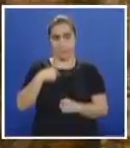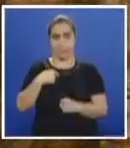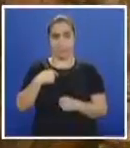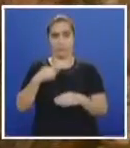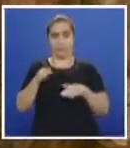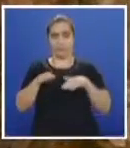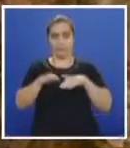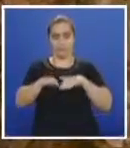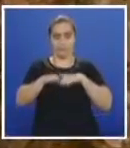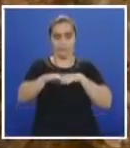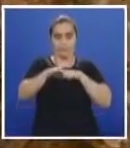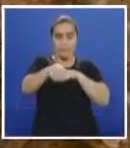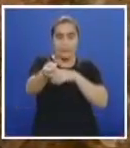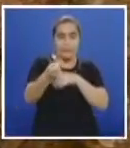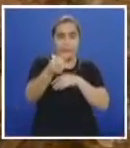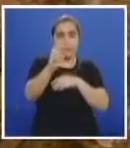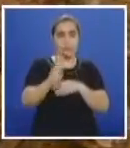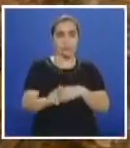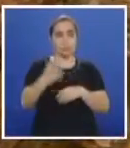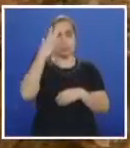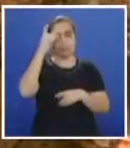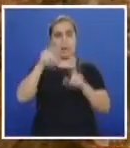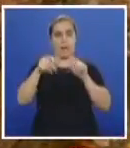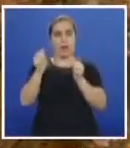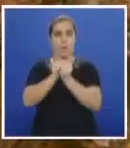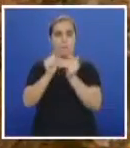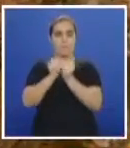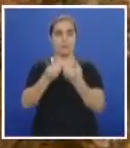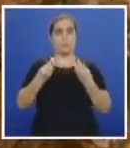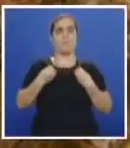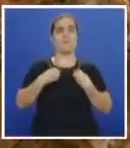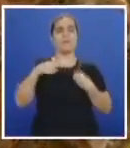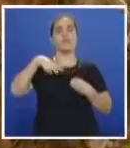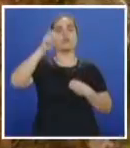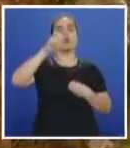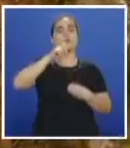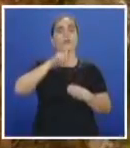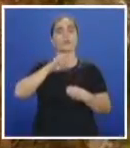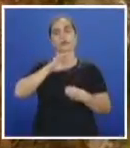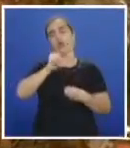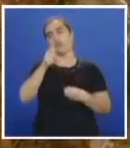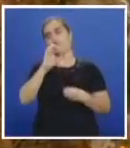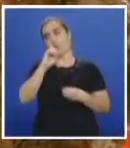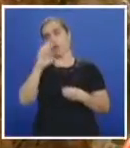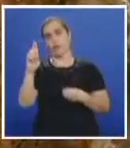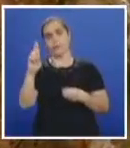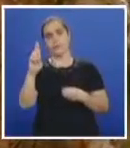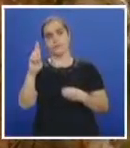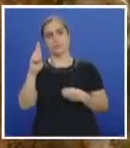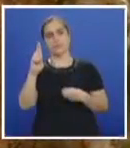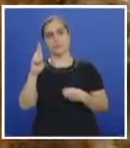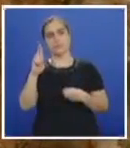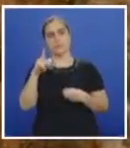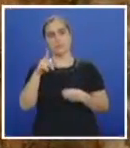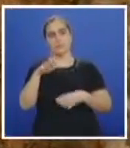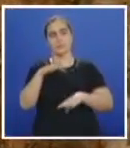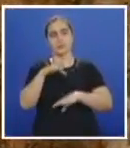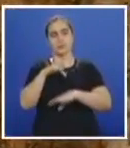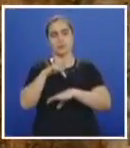a ese sector. ¿Por qué lo digo? Porque hay compañeros que son del norte de la ciudad, otros del oriente, y les toca atravesarse por